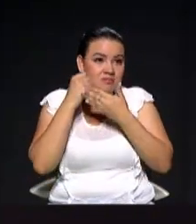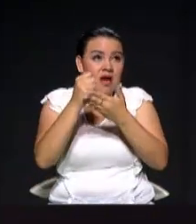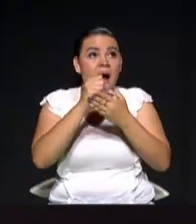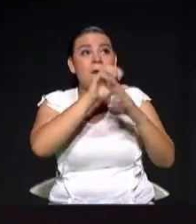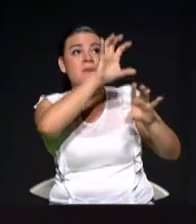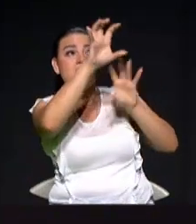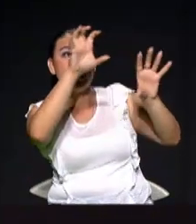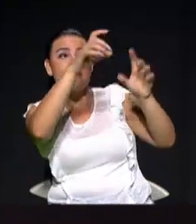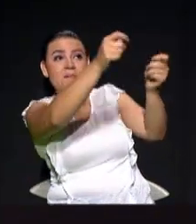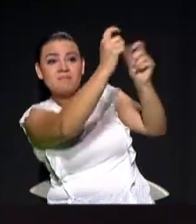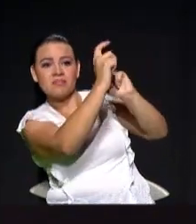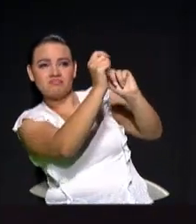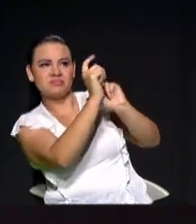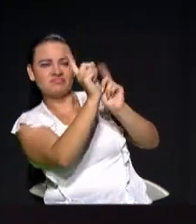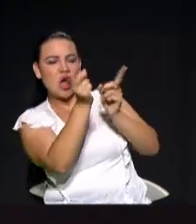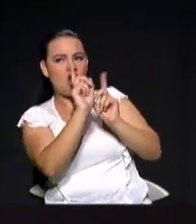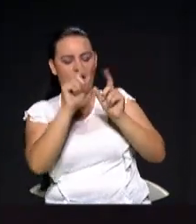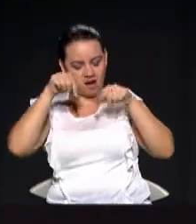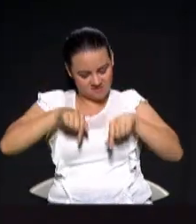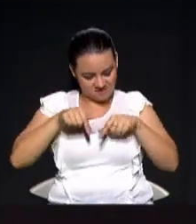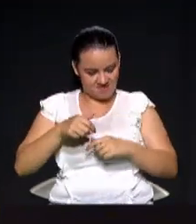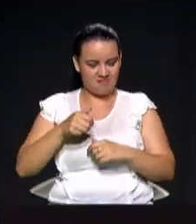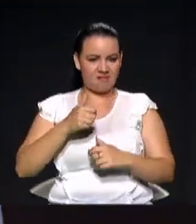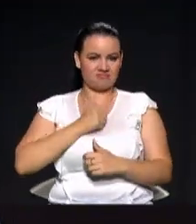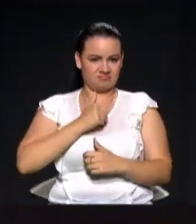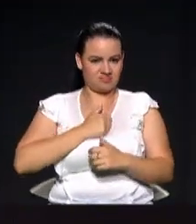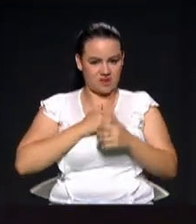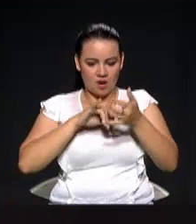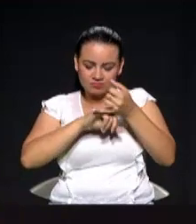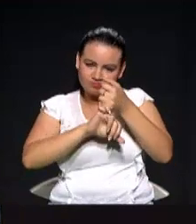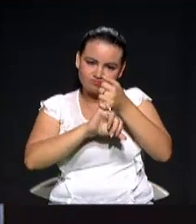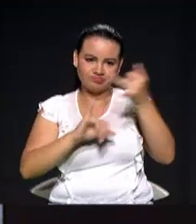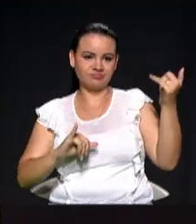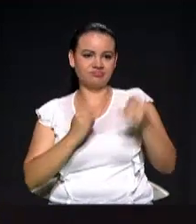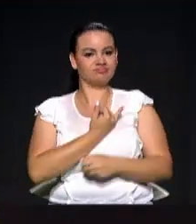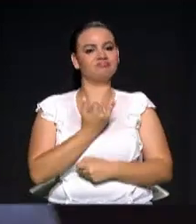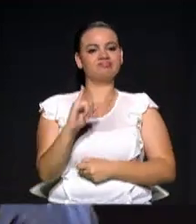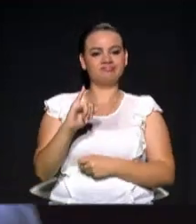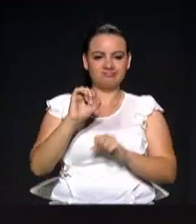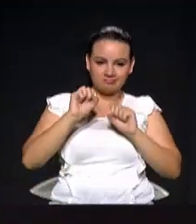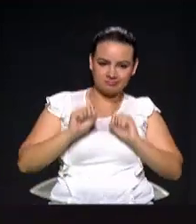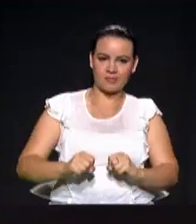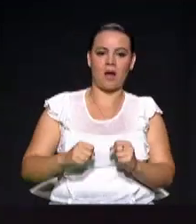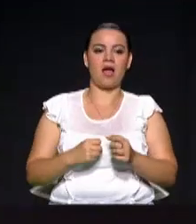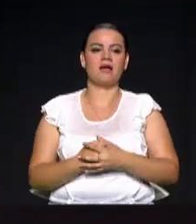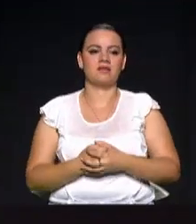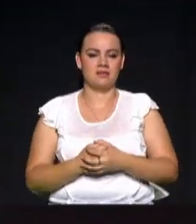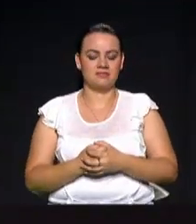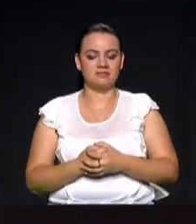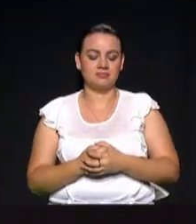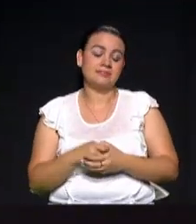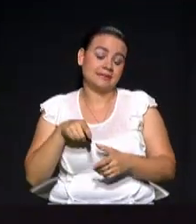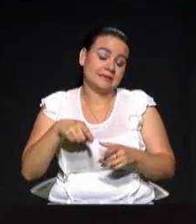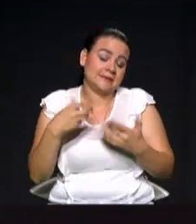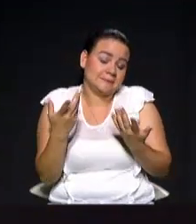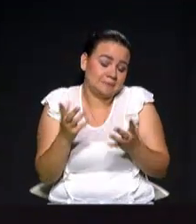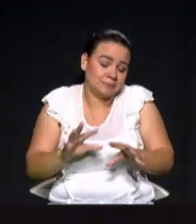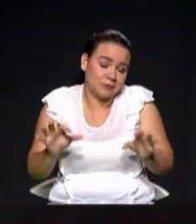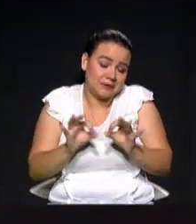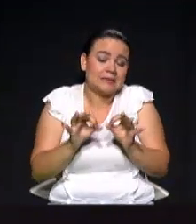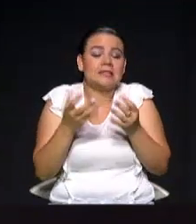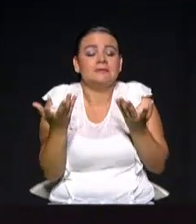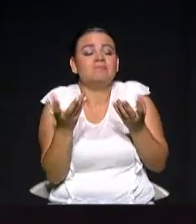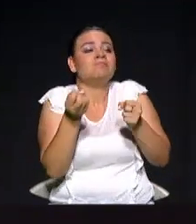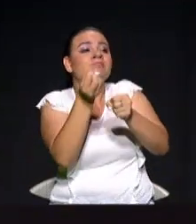sector solidario, para que a través de estos recursos podamos acompañar el fortalecimiento del tejido social en muchos de nuestros barrios.